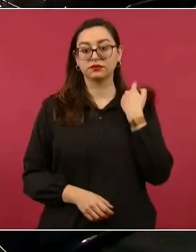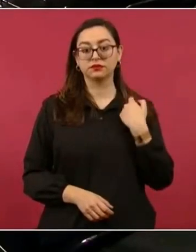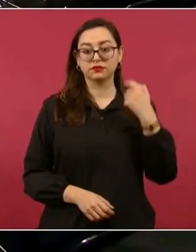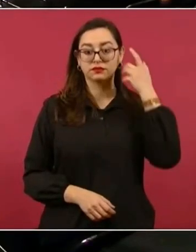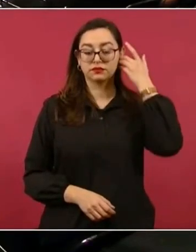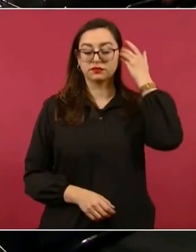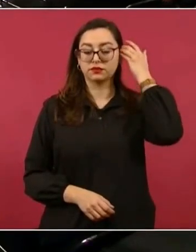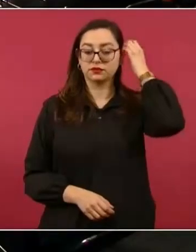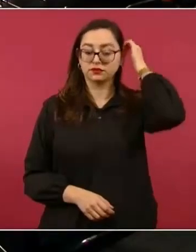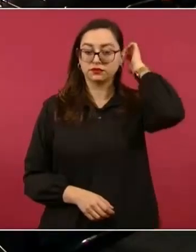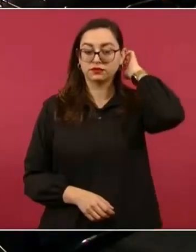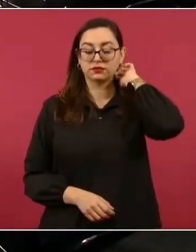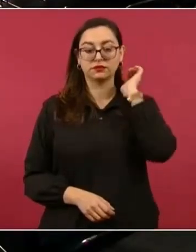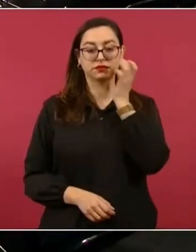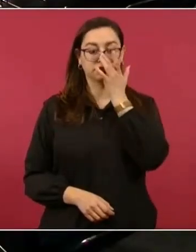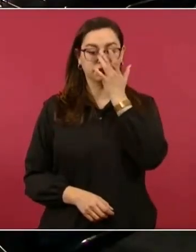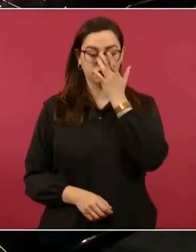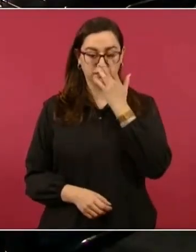Es que es interesante, pues,